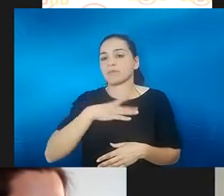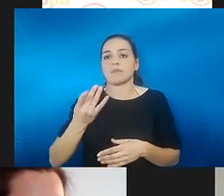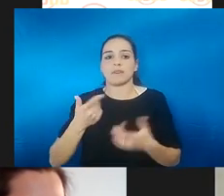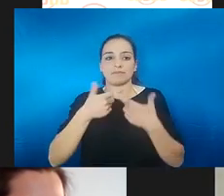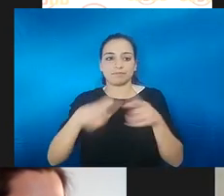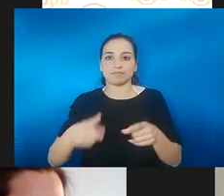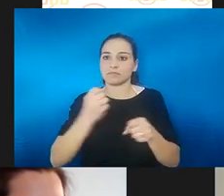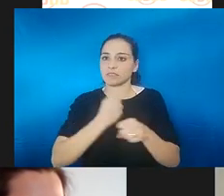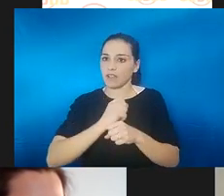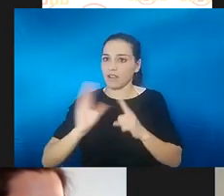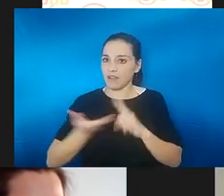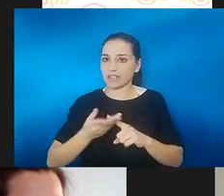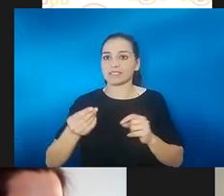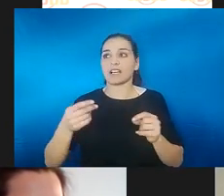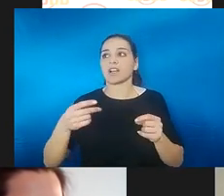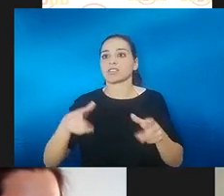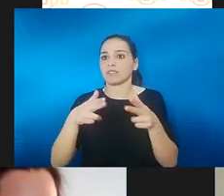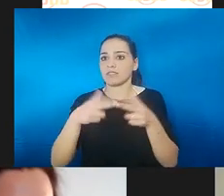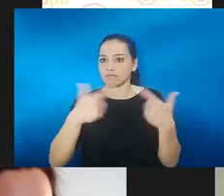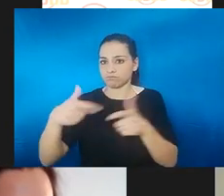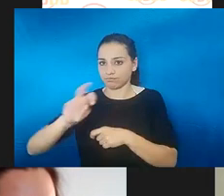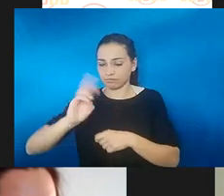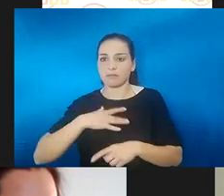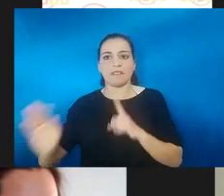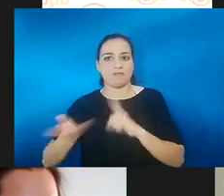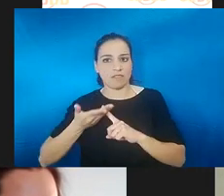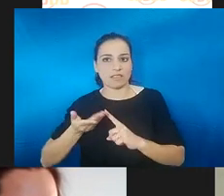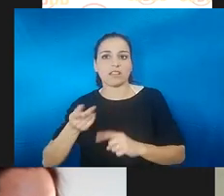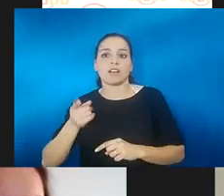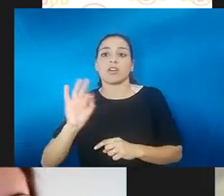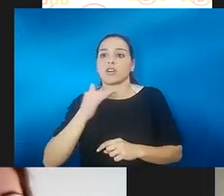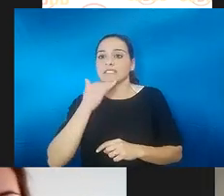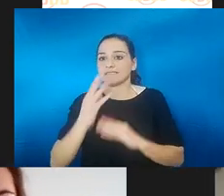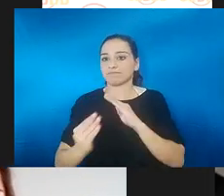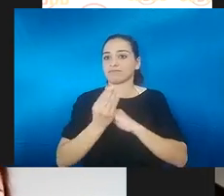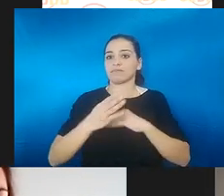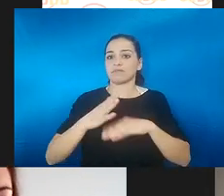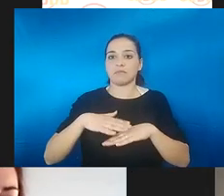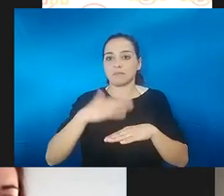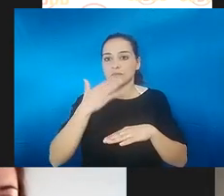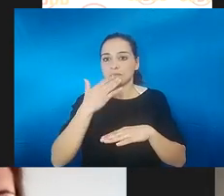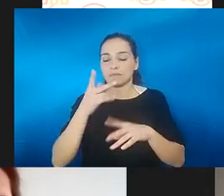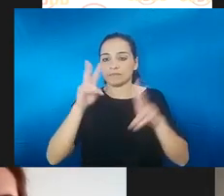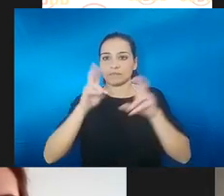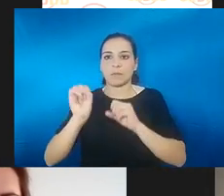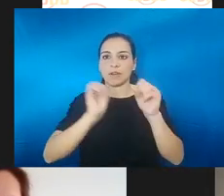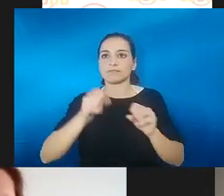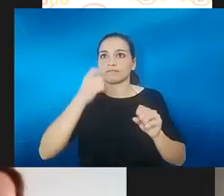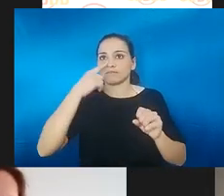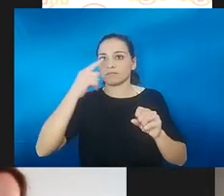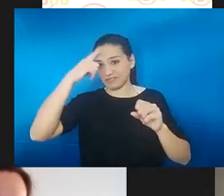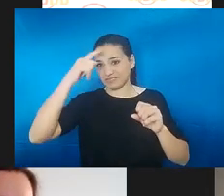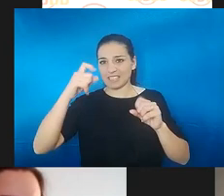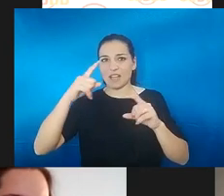de la sociedad. Y incluso, por qué no, algún tipo de ayuda, pues a lo mejor para un detector de humos, un detector de